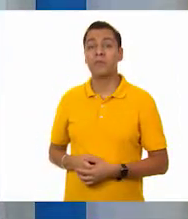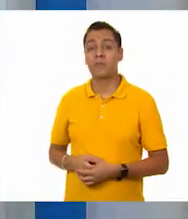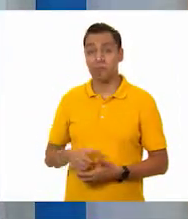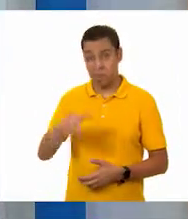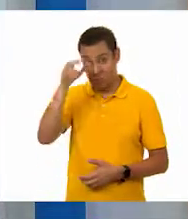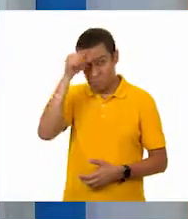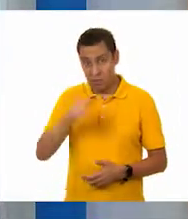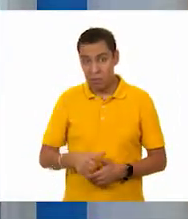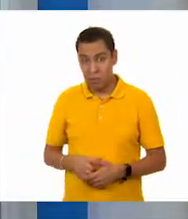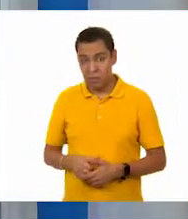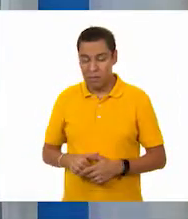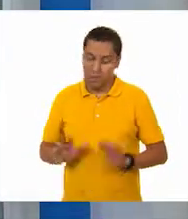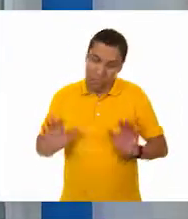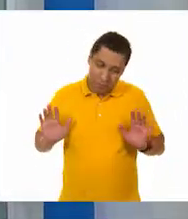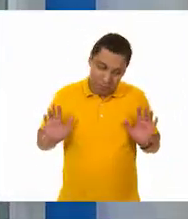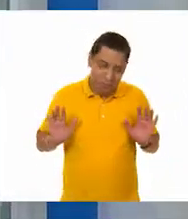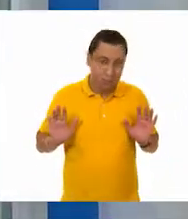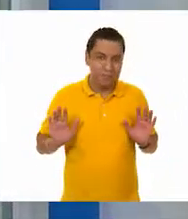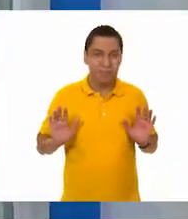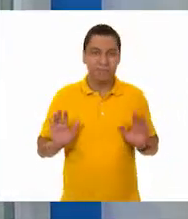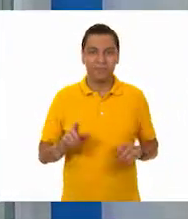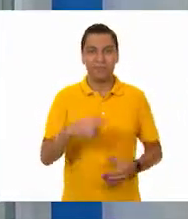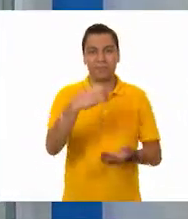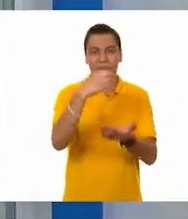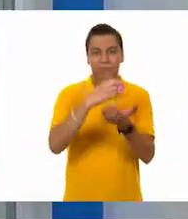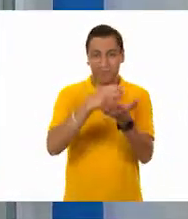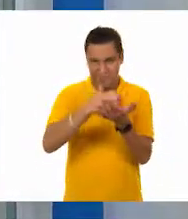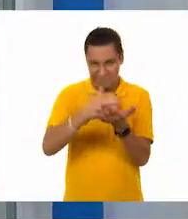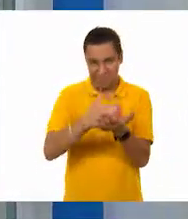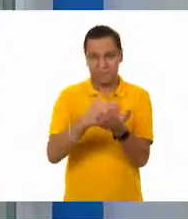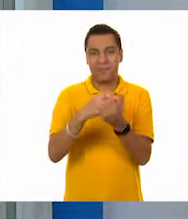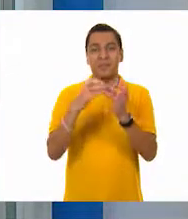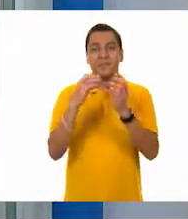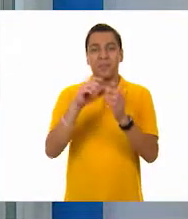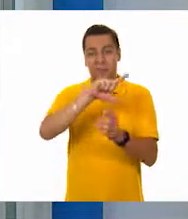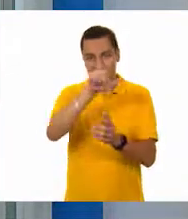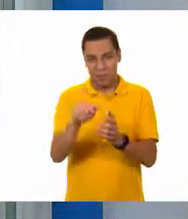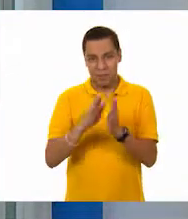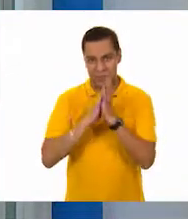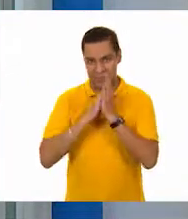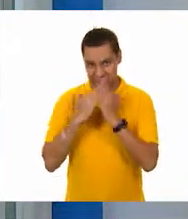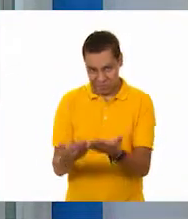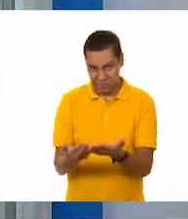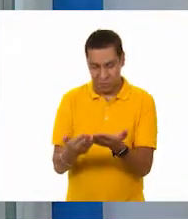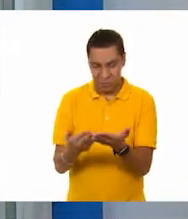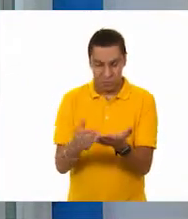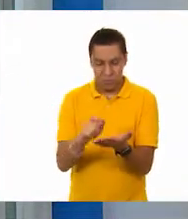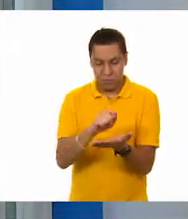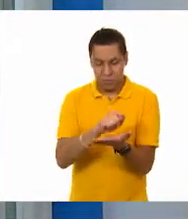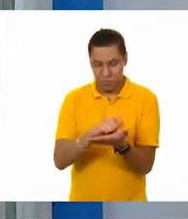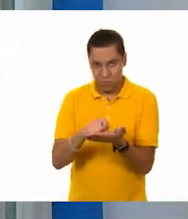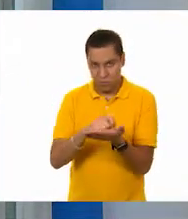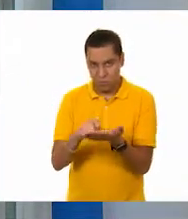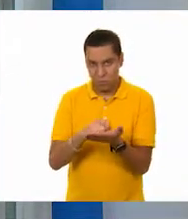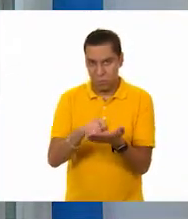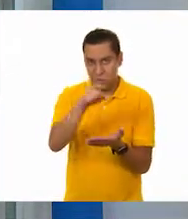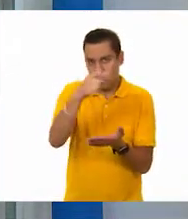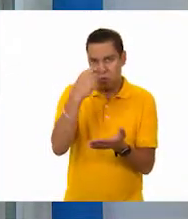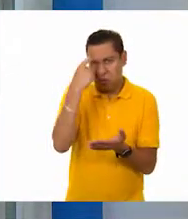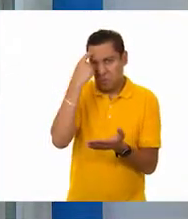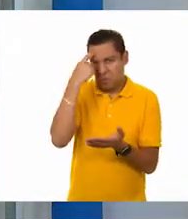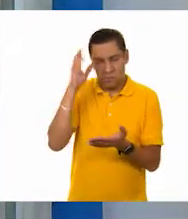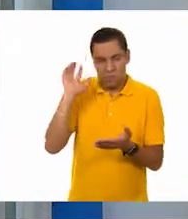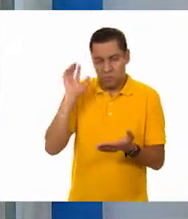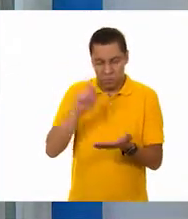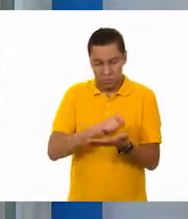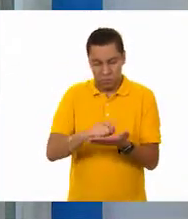frijoles también? Ah, ok. Entonces, en su libro de desafíos van a colocar qué creen que es lo que pese más,